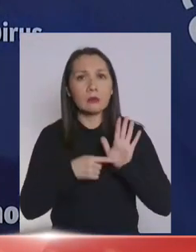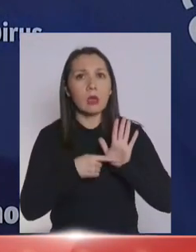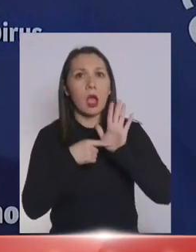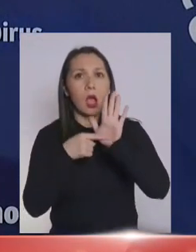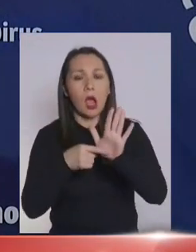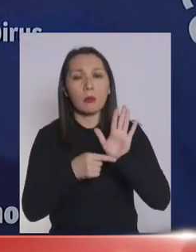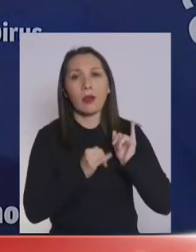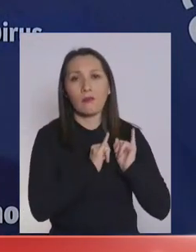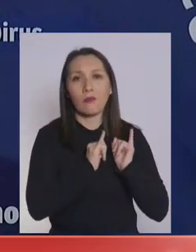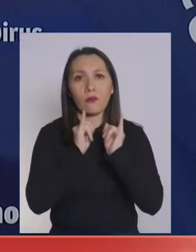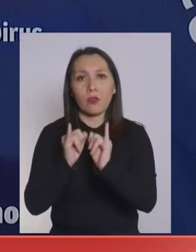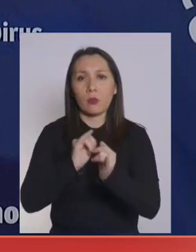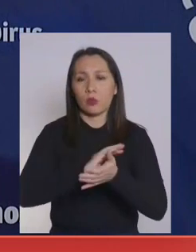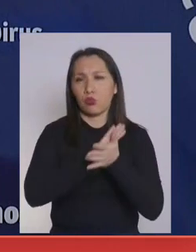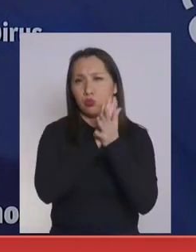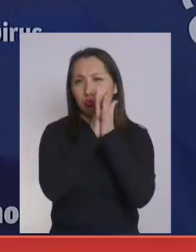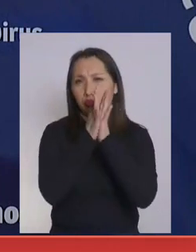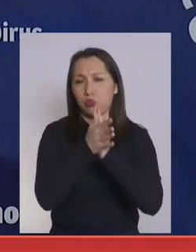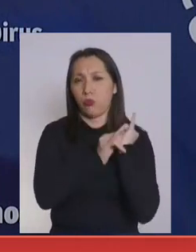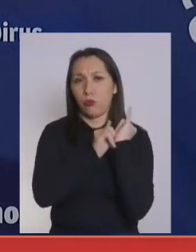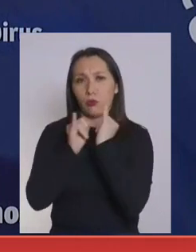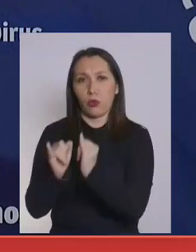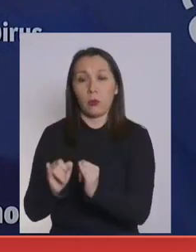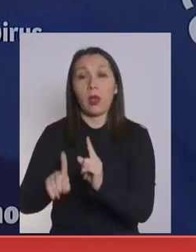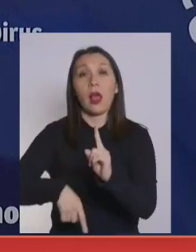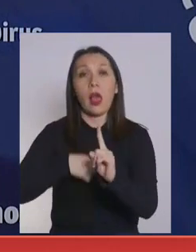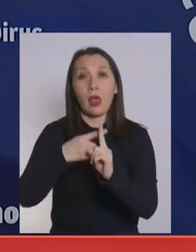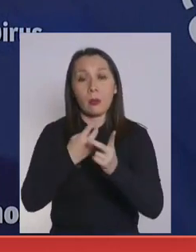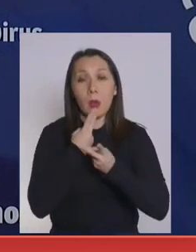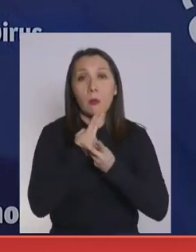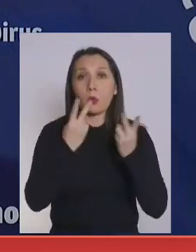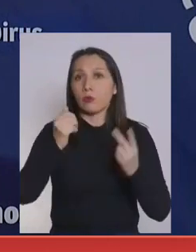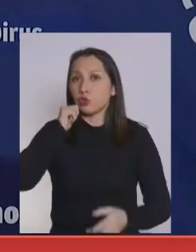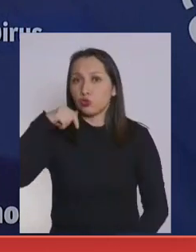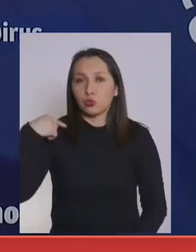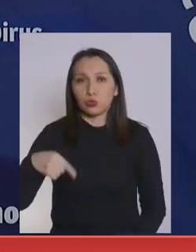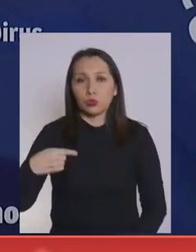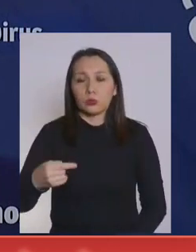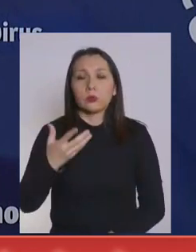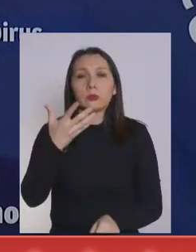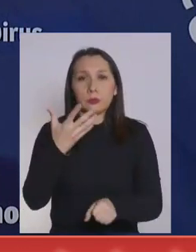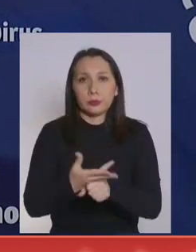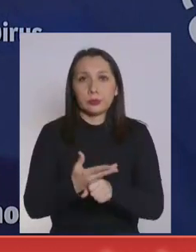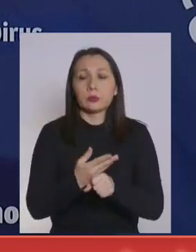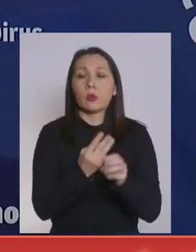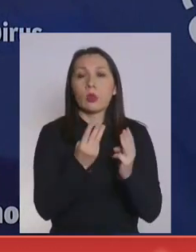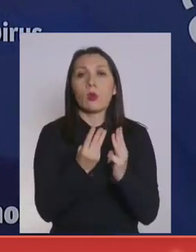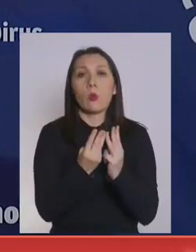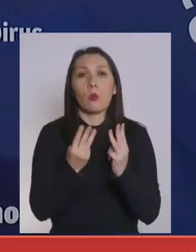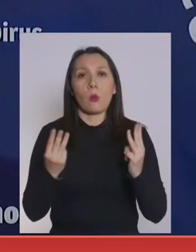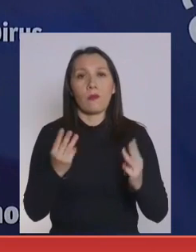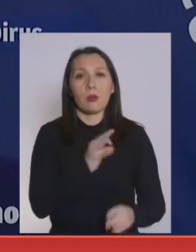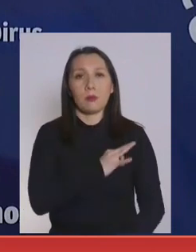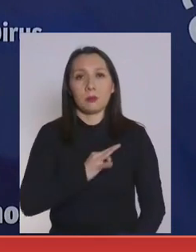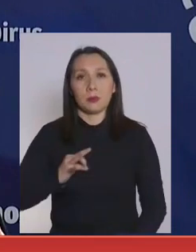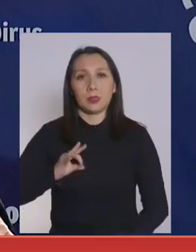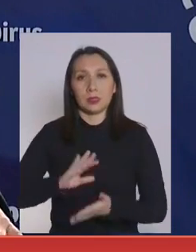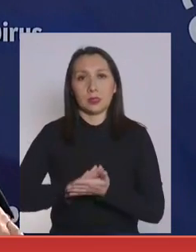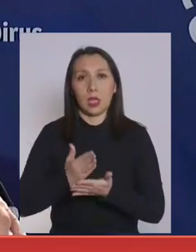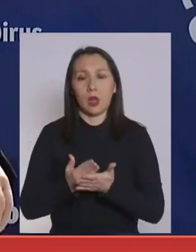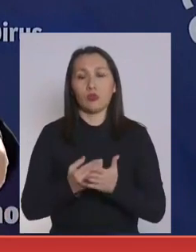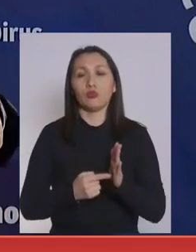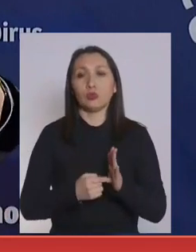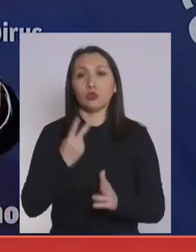transmitir toda la información que además se publica día a día en la página web del Ministerio de Salud